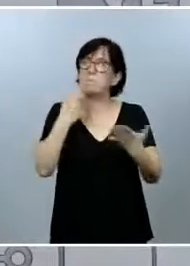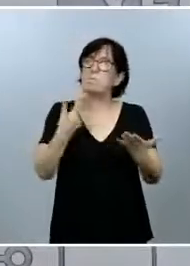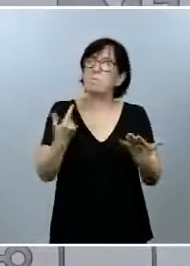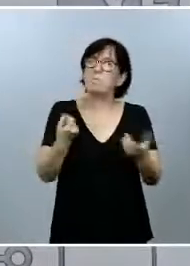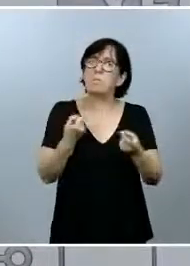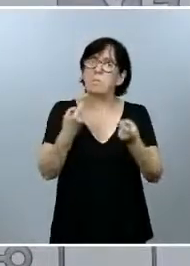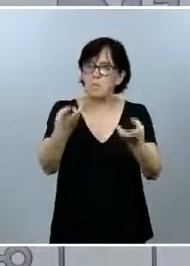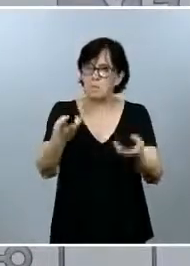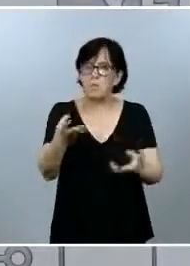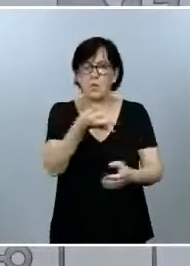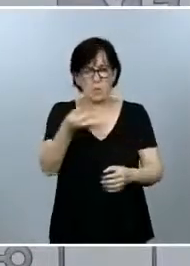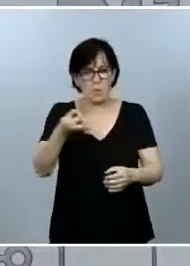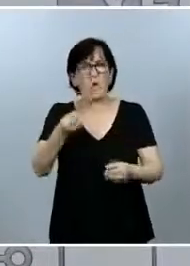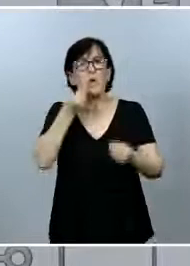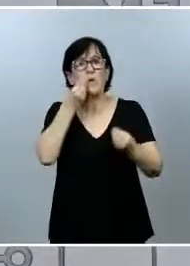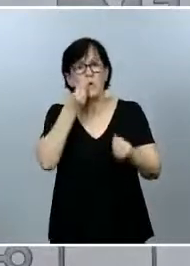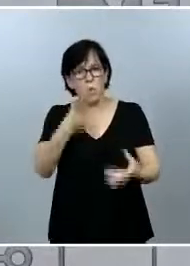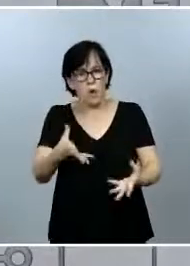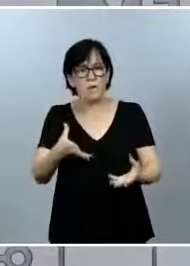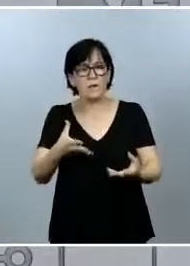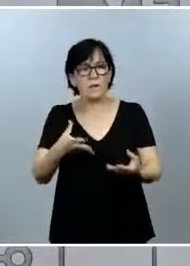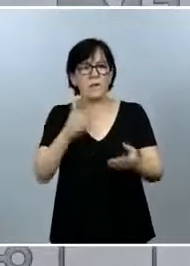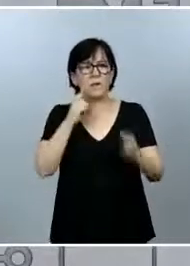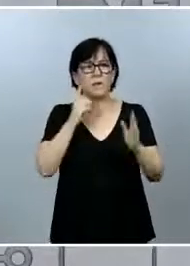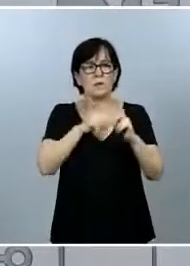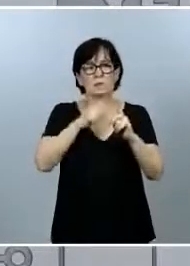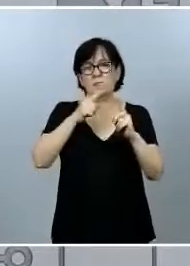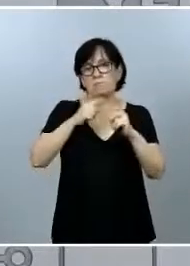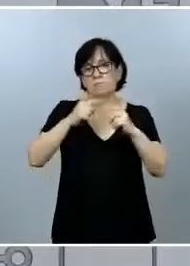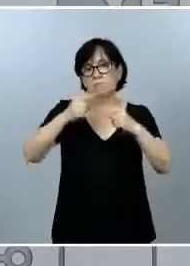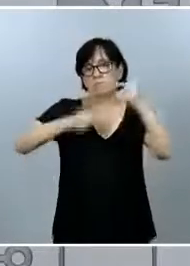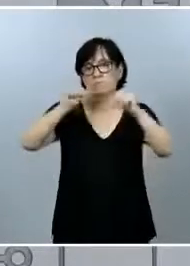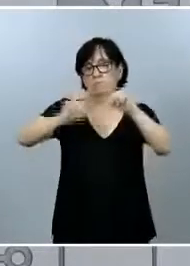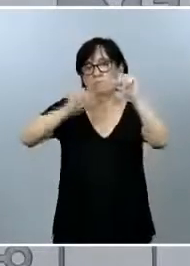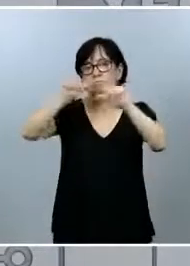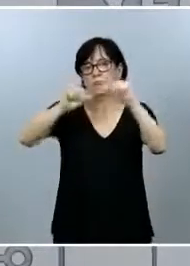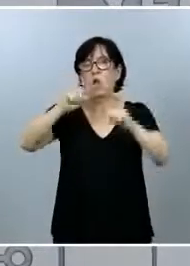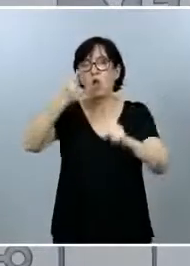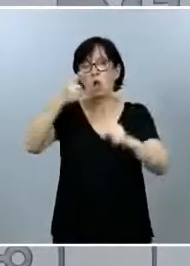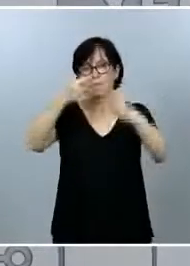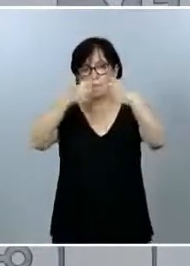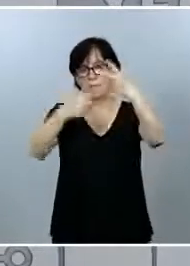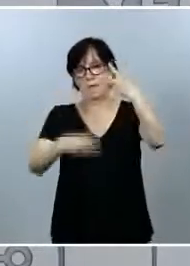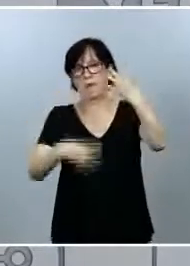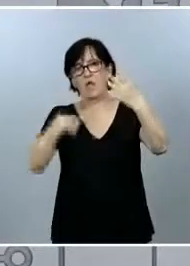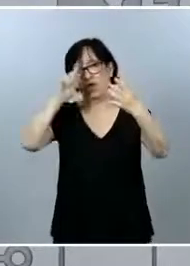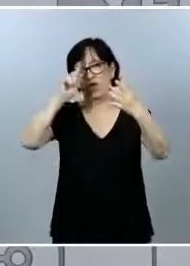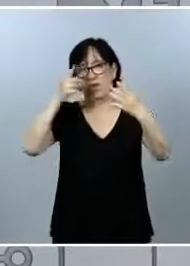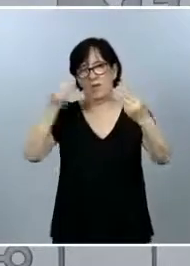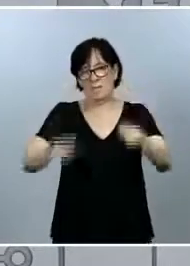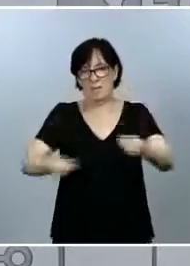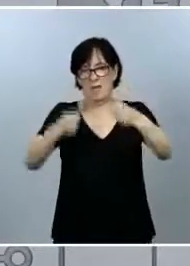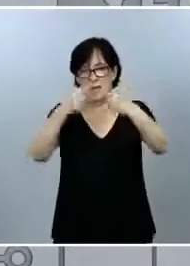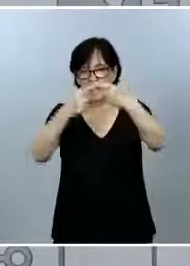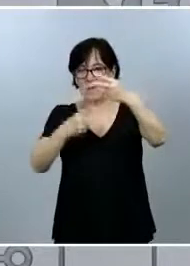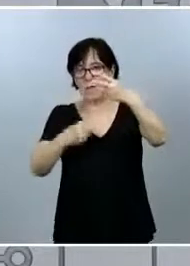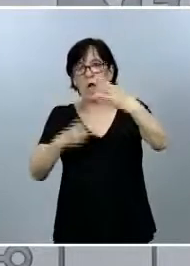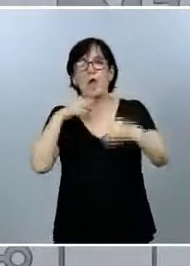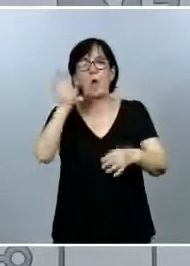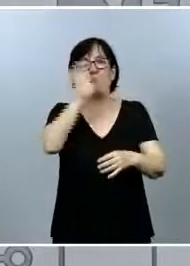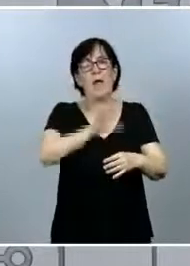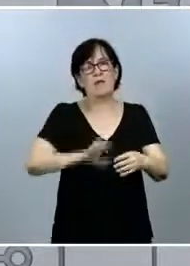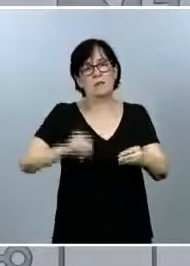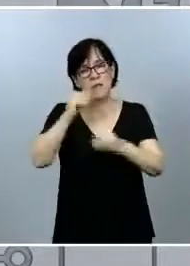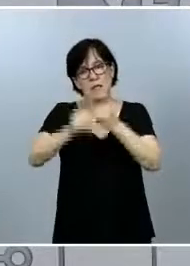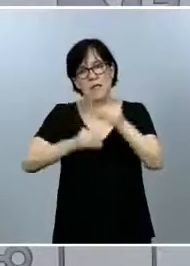buen dato, en el orden de los primeros. No sabemos exactamente en qué ranking exacto, pero en un orden de los países que hacen